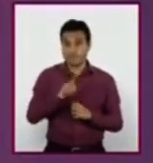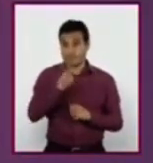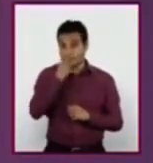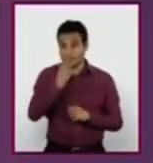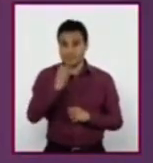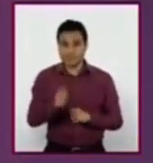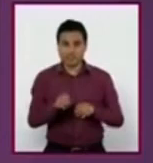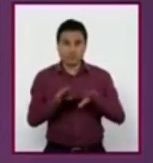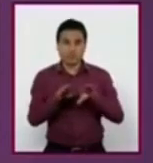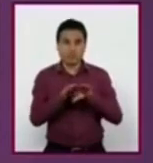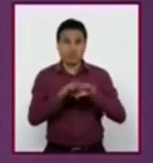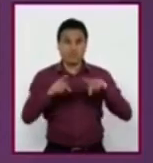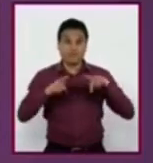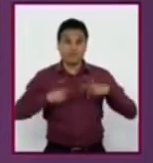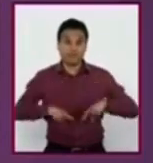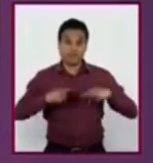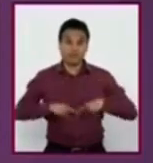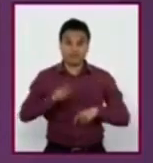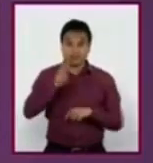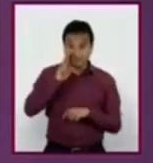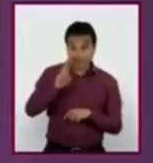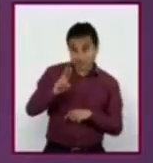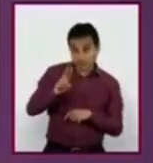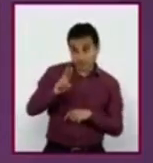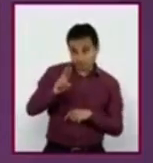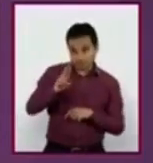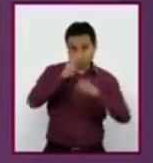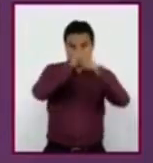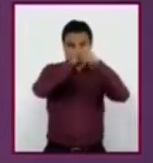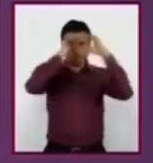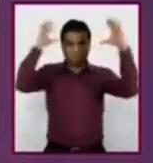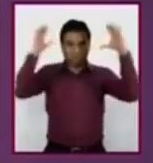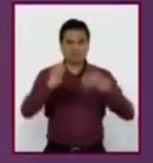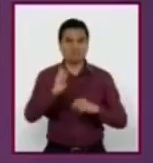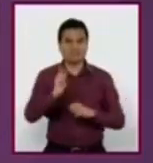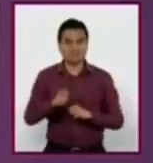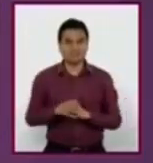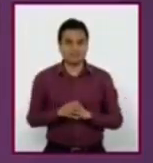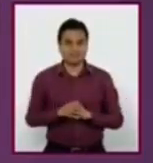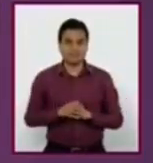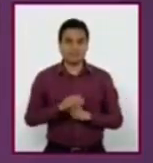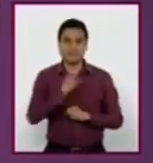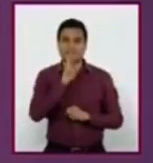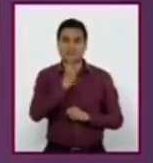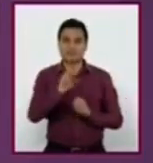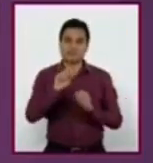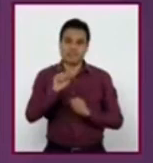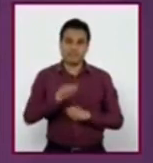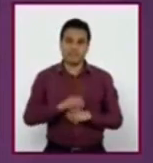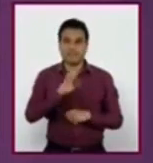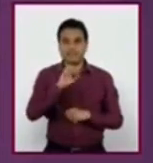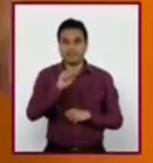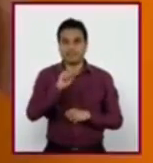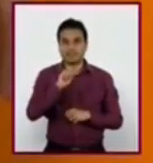cognitiva de una representación social. La respuesta correcta es inciso A, estereotipo.